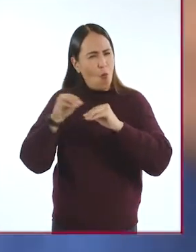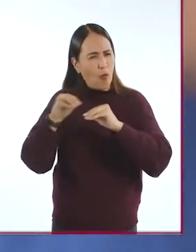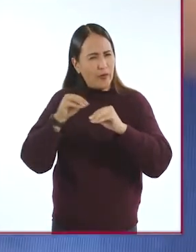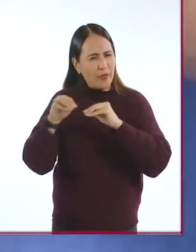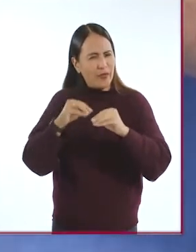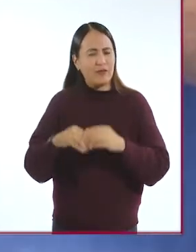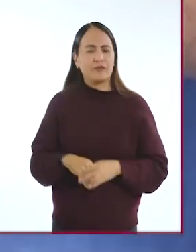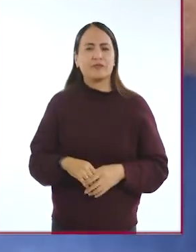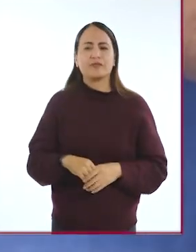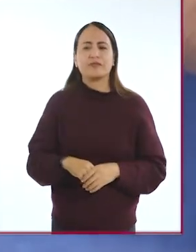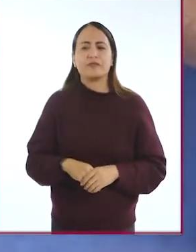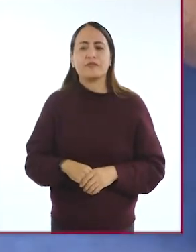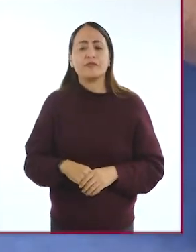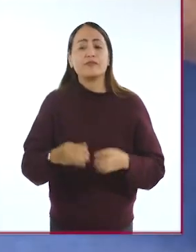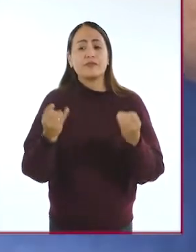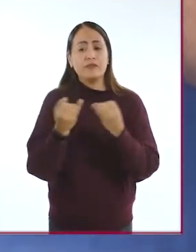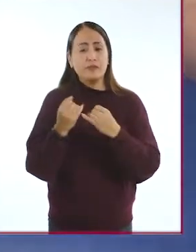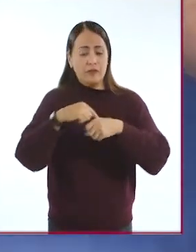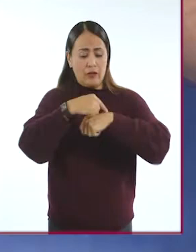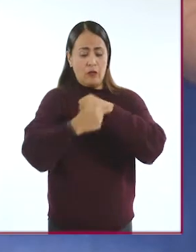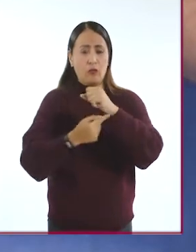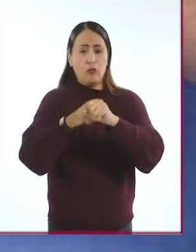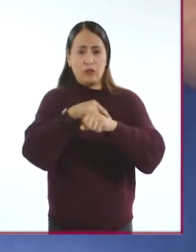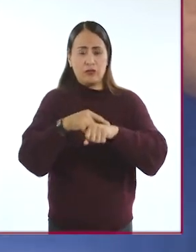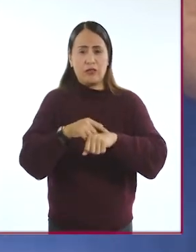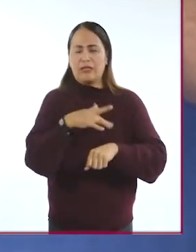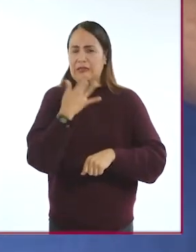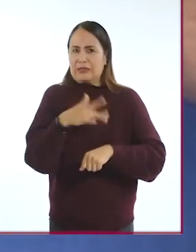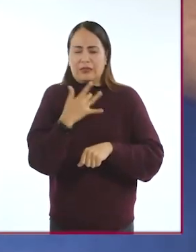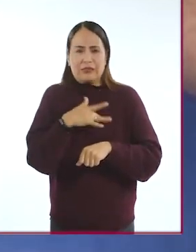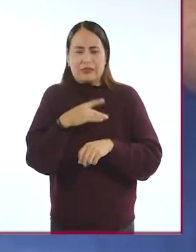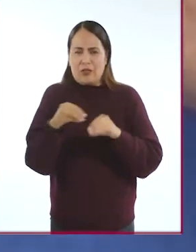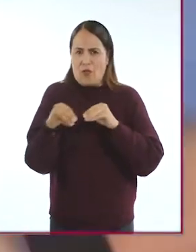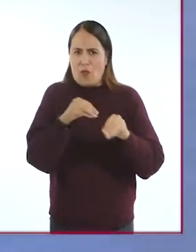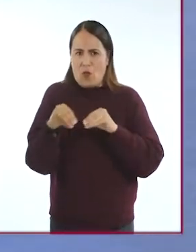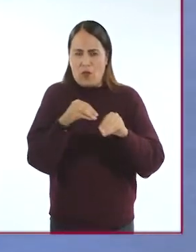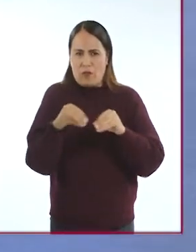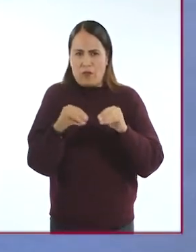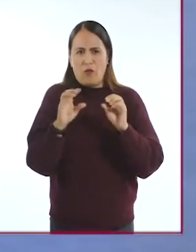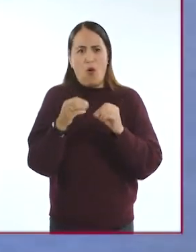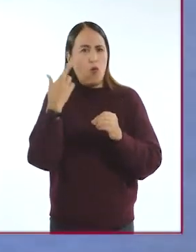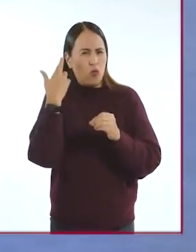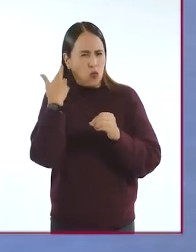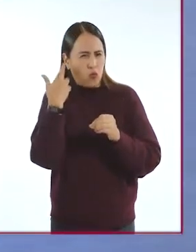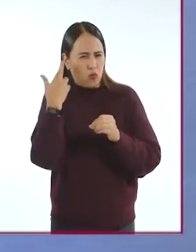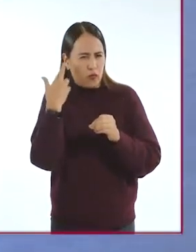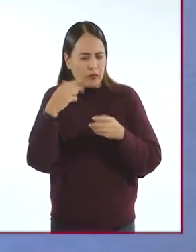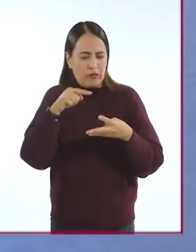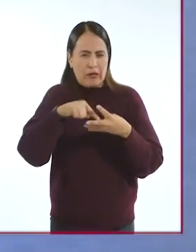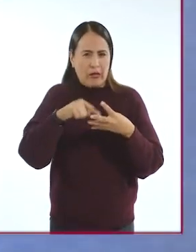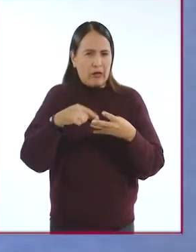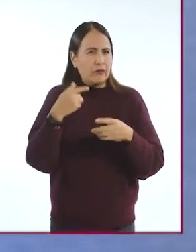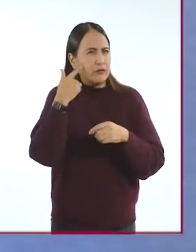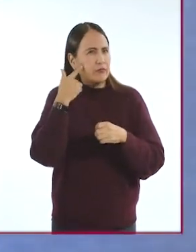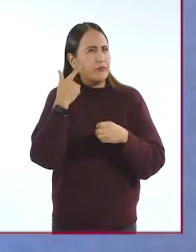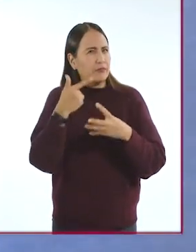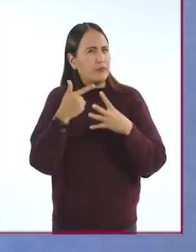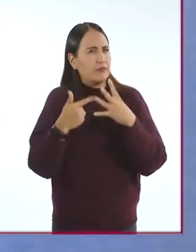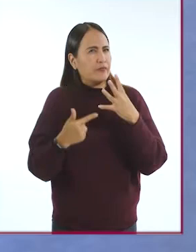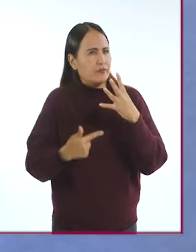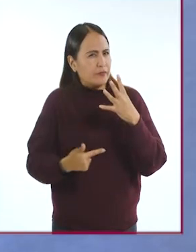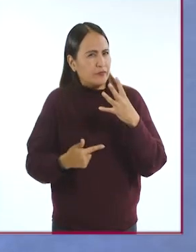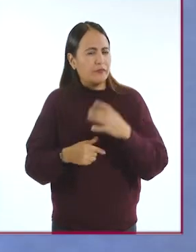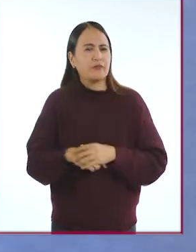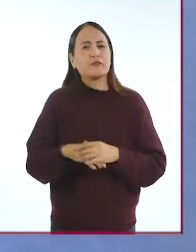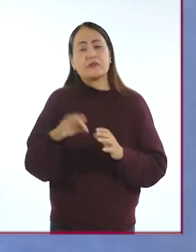Dentro de la misma clasificación, existen pulseras vibratorias multisonidos que ayudan a avisar de todos los sonidos que ya